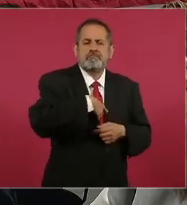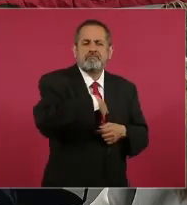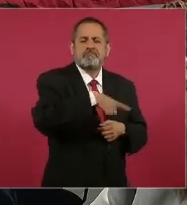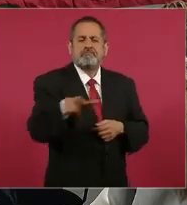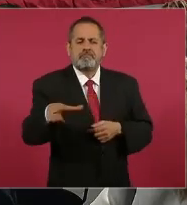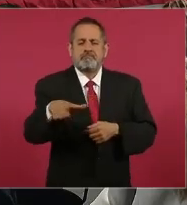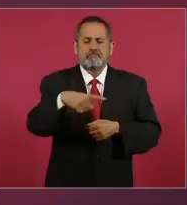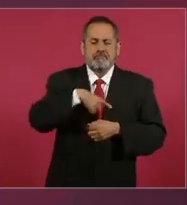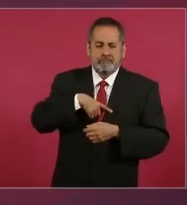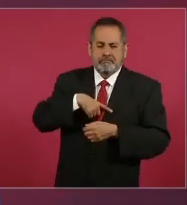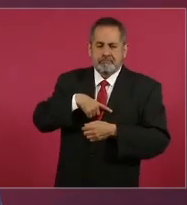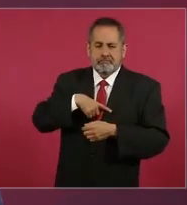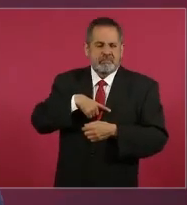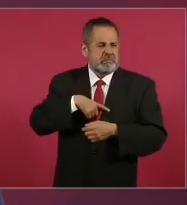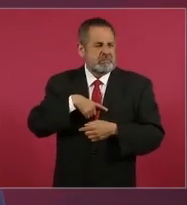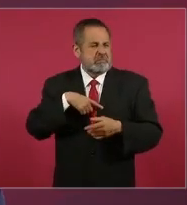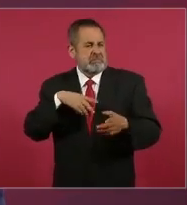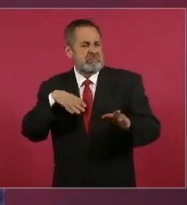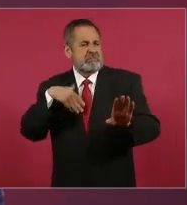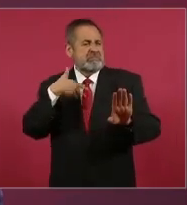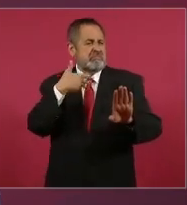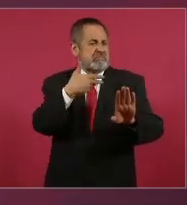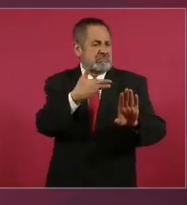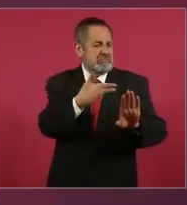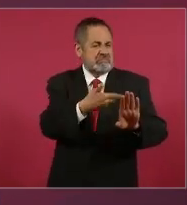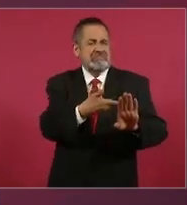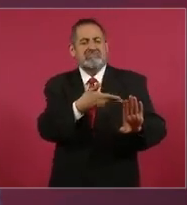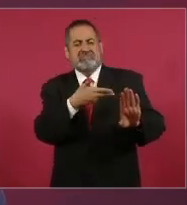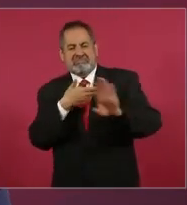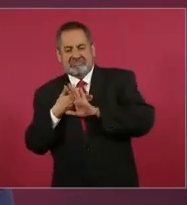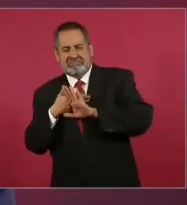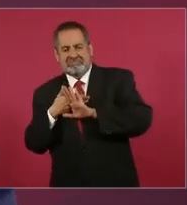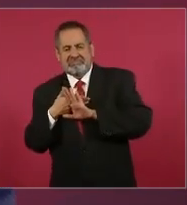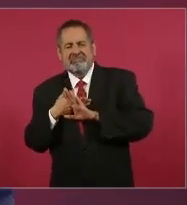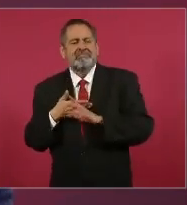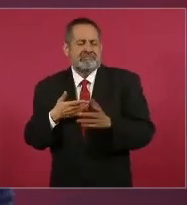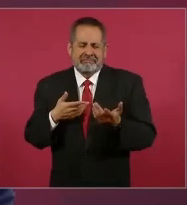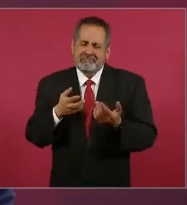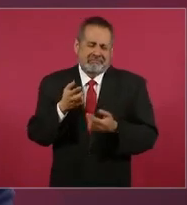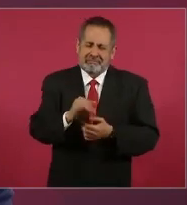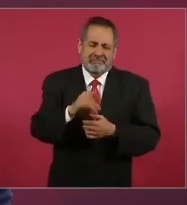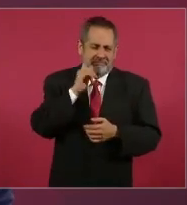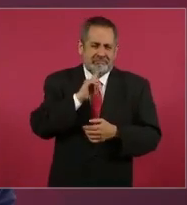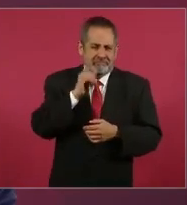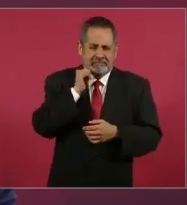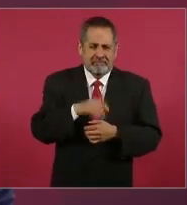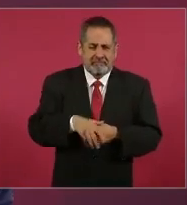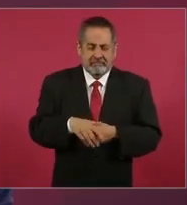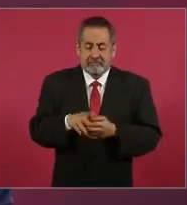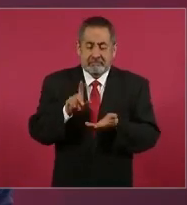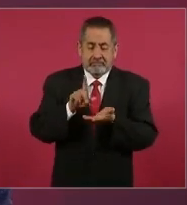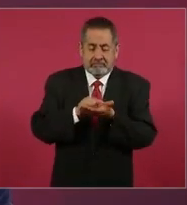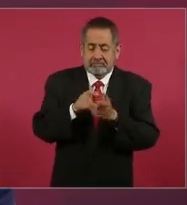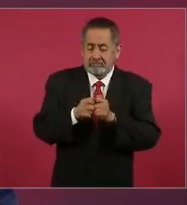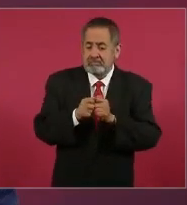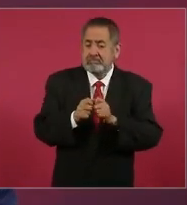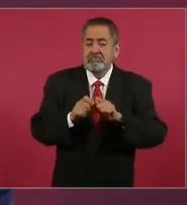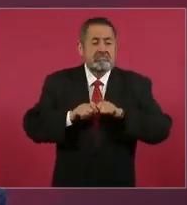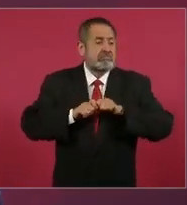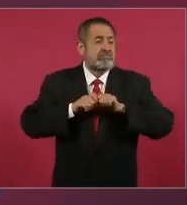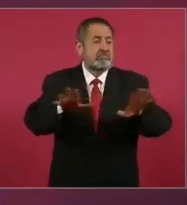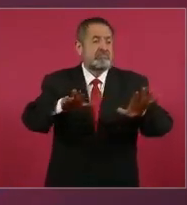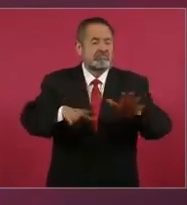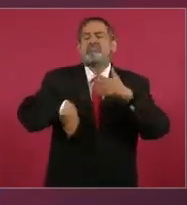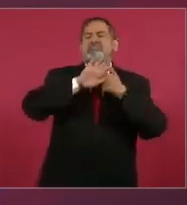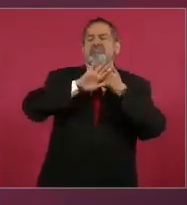eso se regresa y afecta a quien envía un mensaje así o se